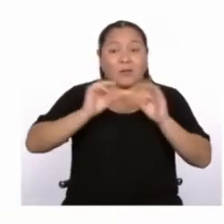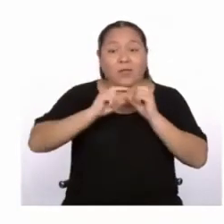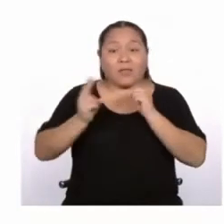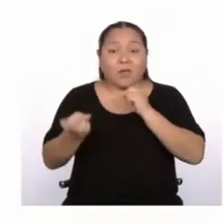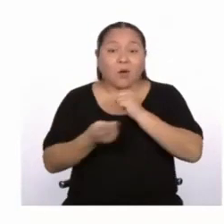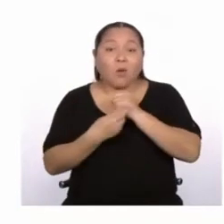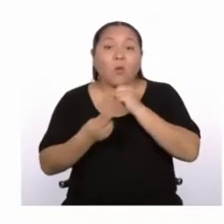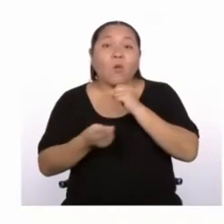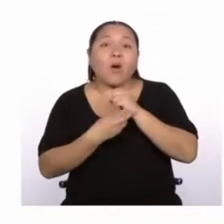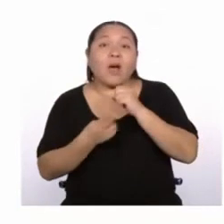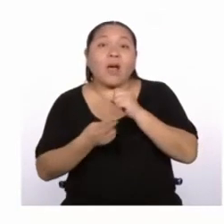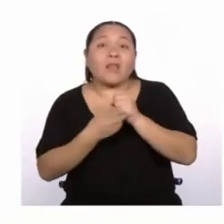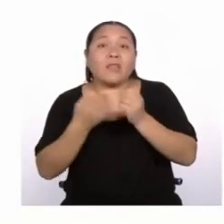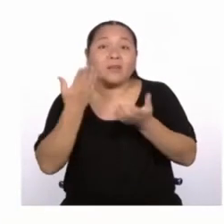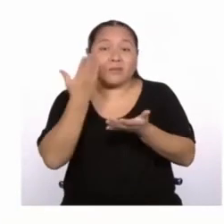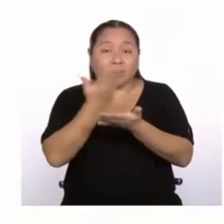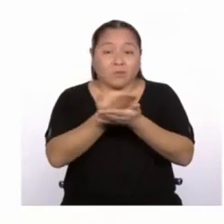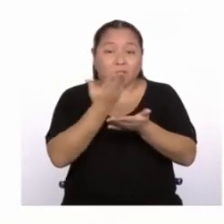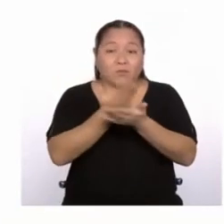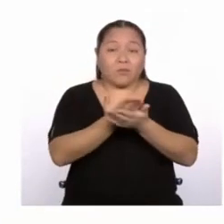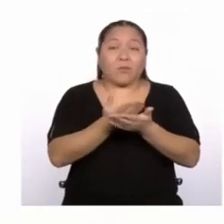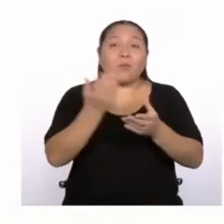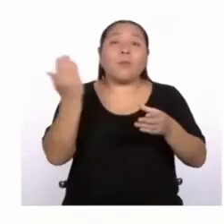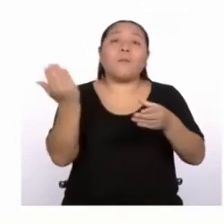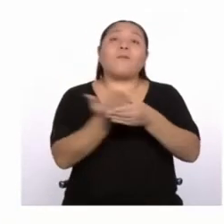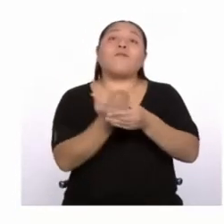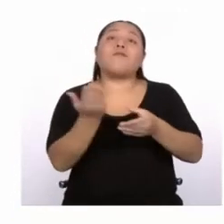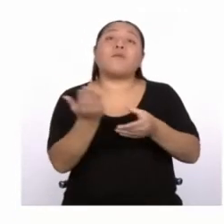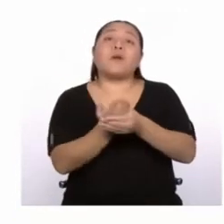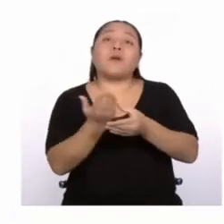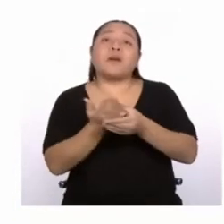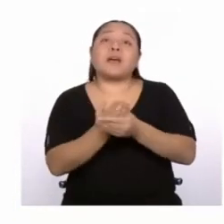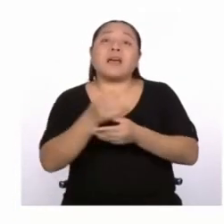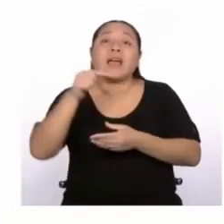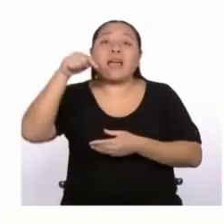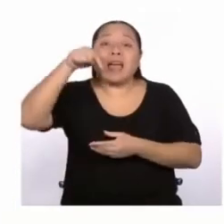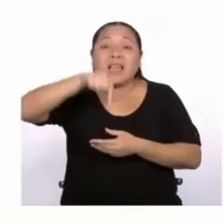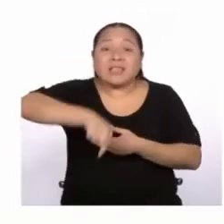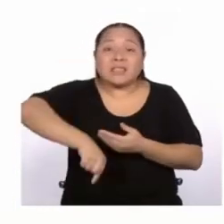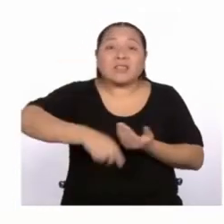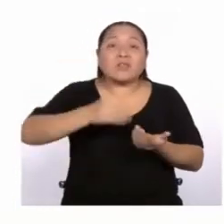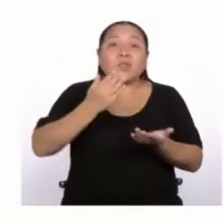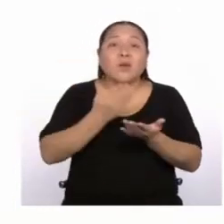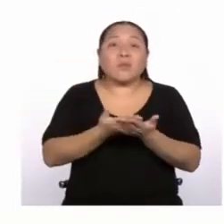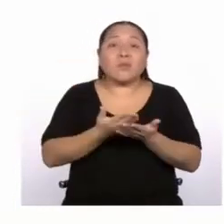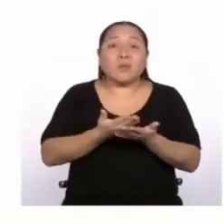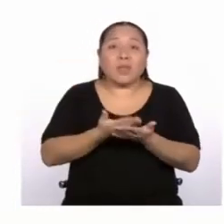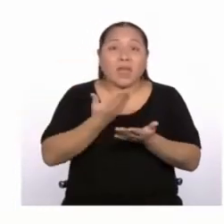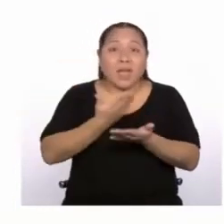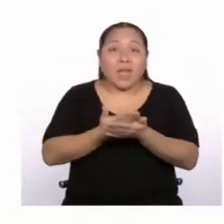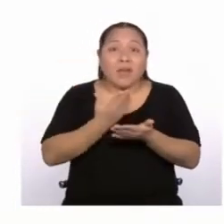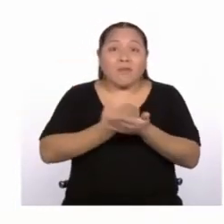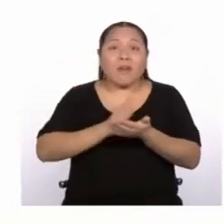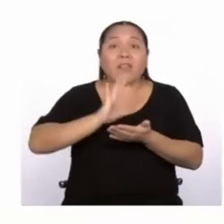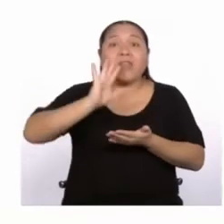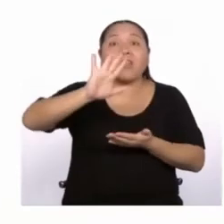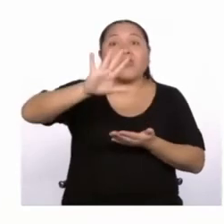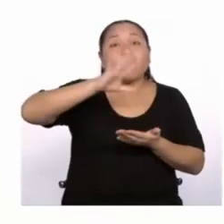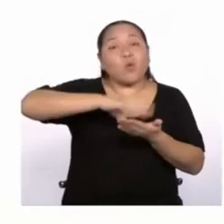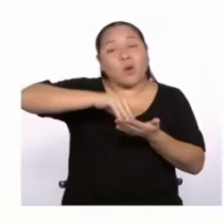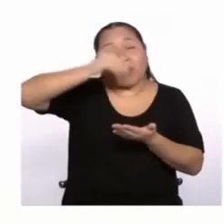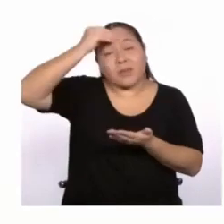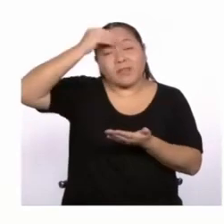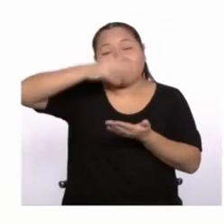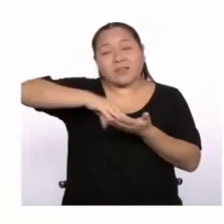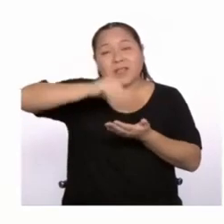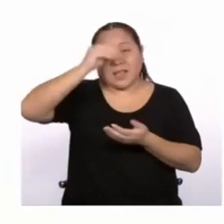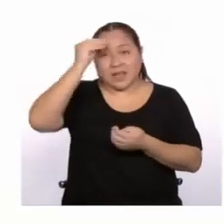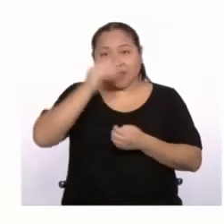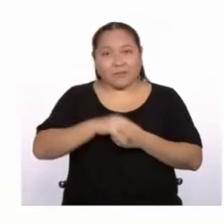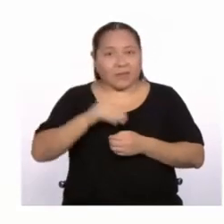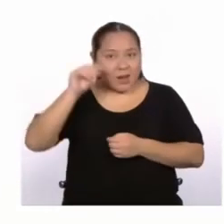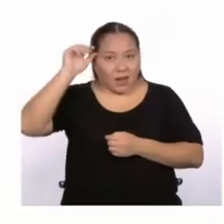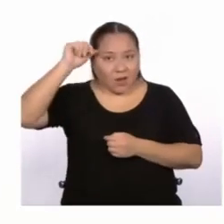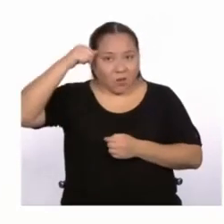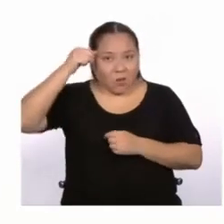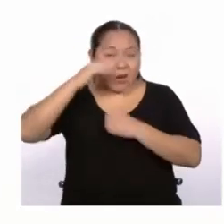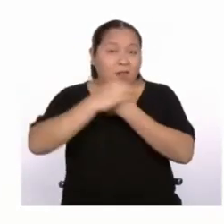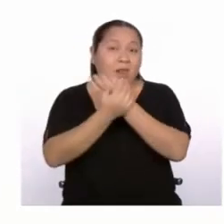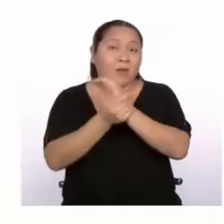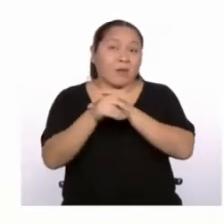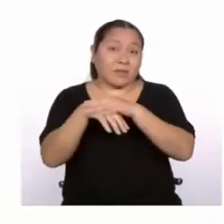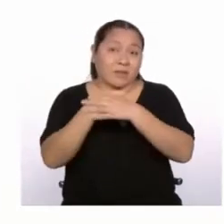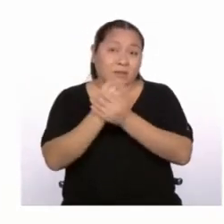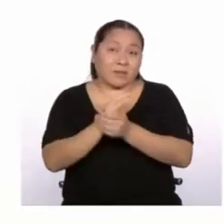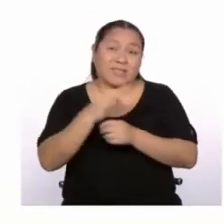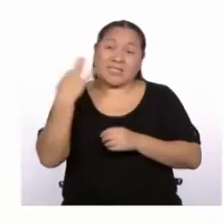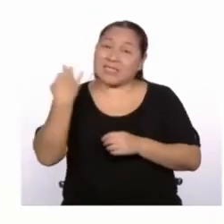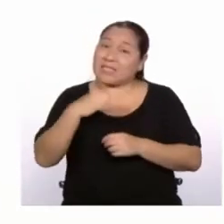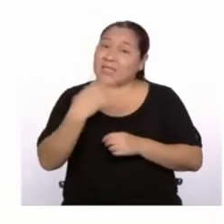trabajos y guardarlos en su portafolio. Esto les servirá para tener todas las evidencias de su aprendizaje. Recuerden lavarse las